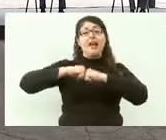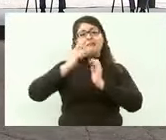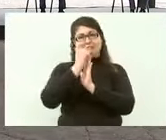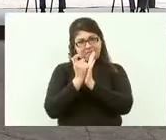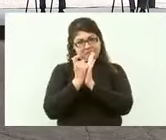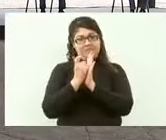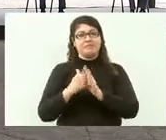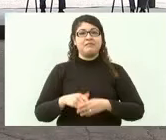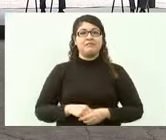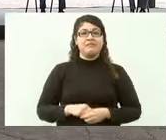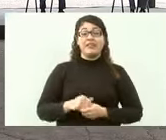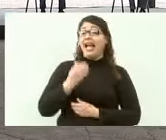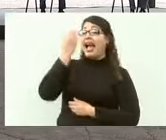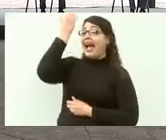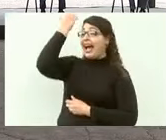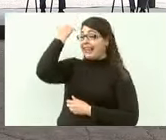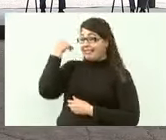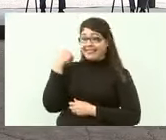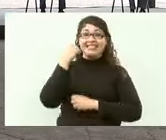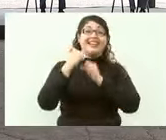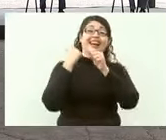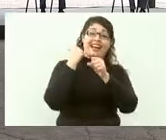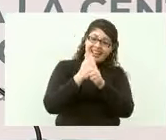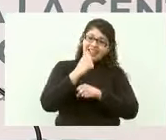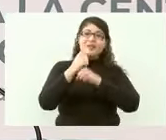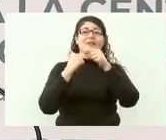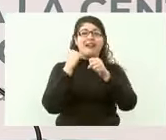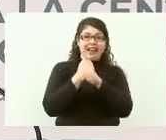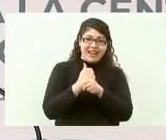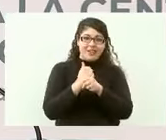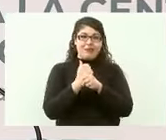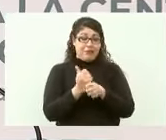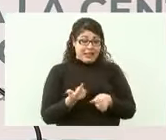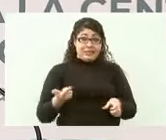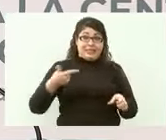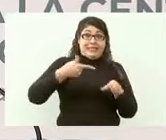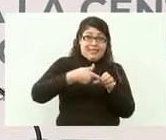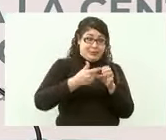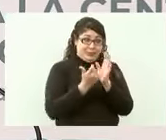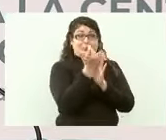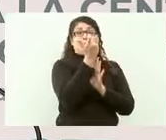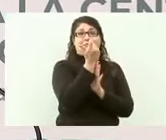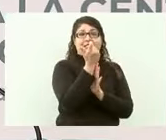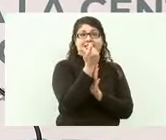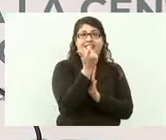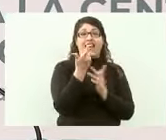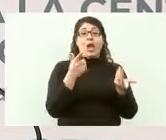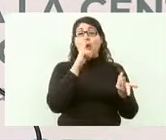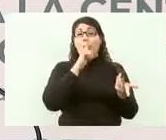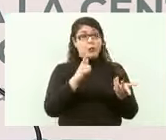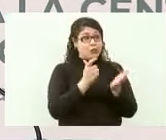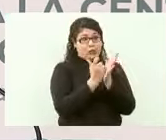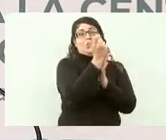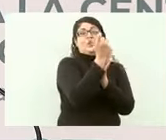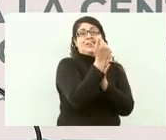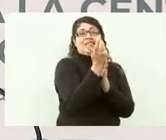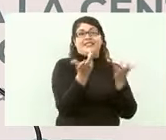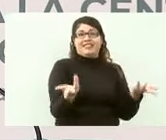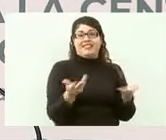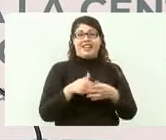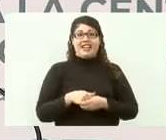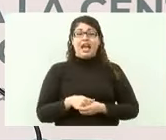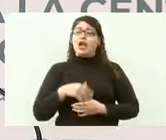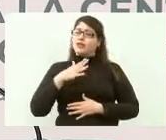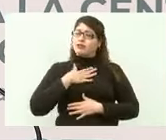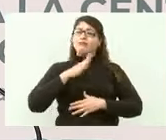terminó pero para poder cumplir ese compromiso que voy a mantener